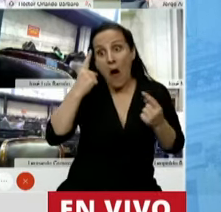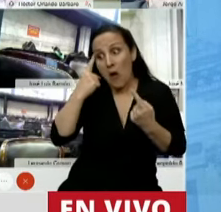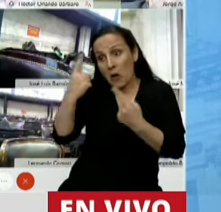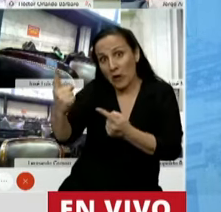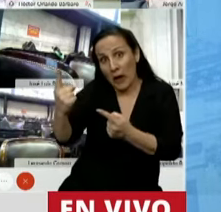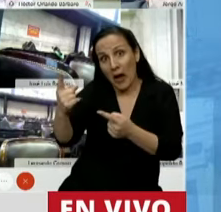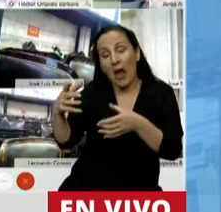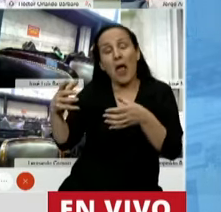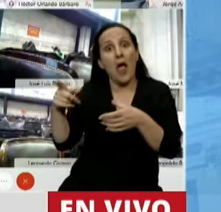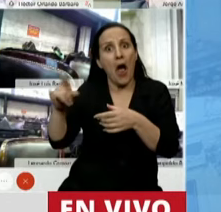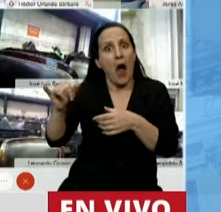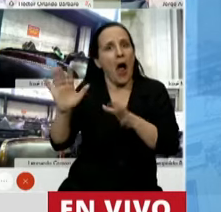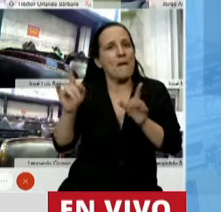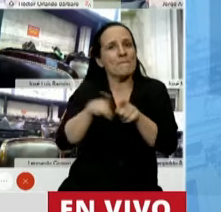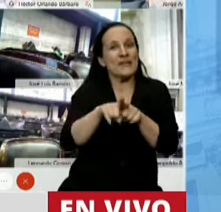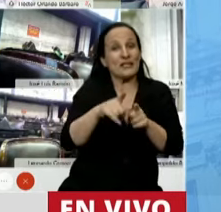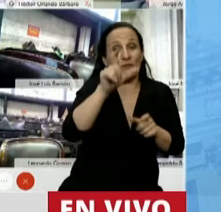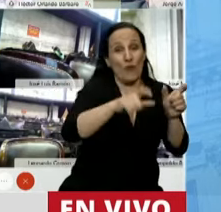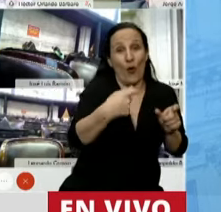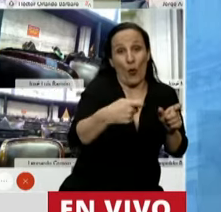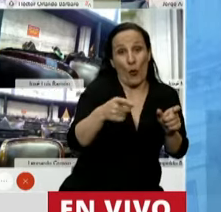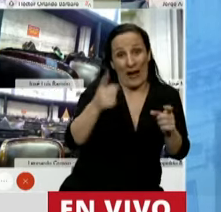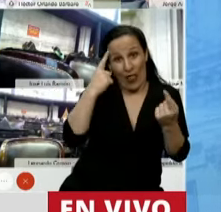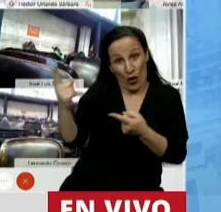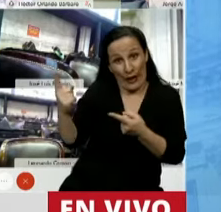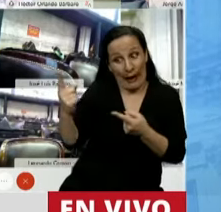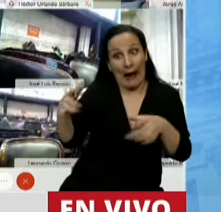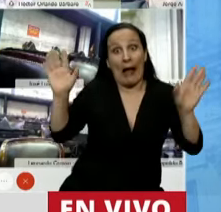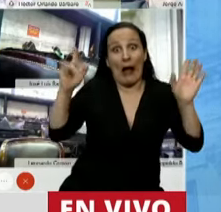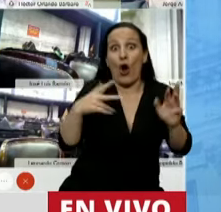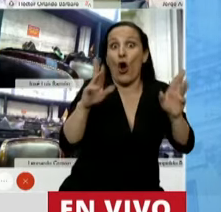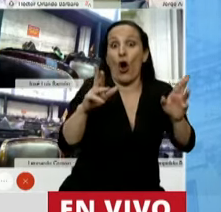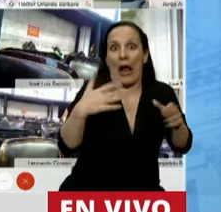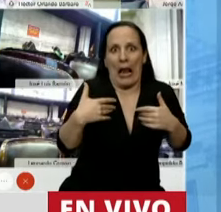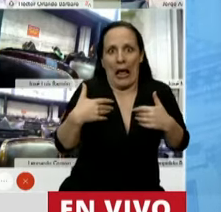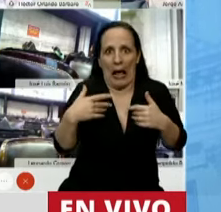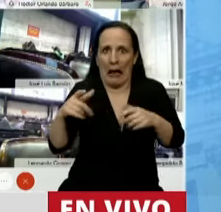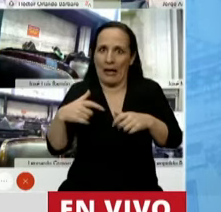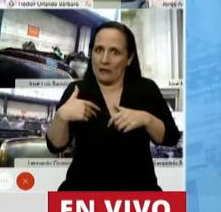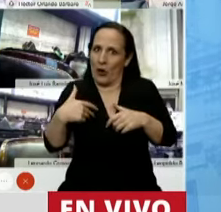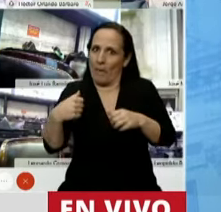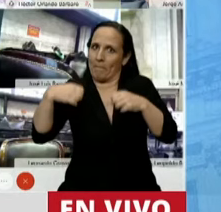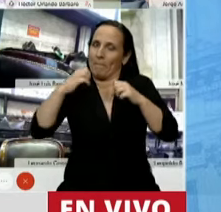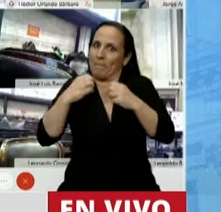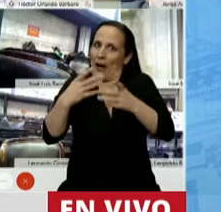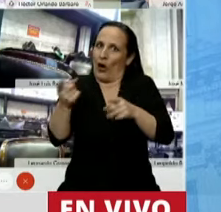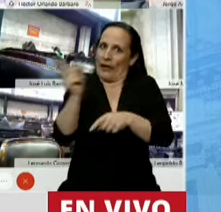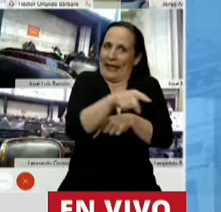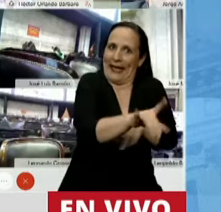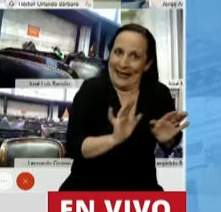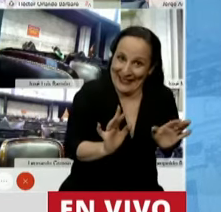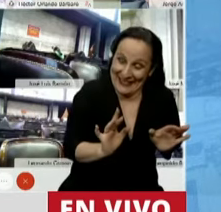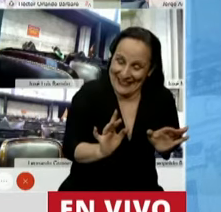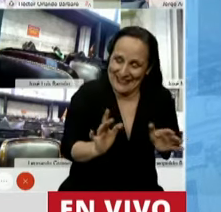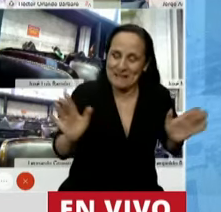creyeron los jubilados. Espero que es tener mejor suerte que los jubilados, presidente. Y que si aprueban este impuesto, como ojalá no lo hagan,